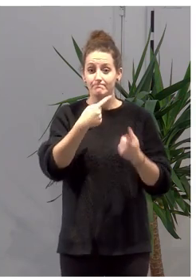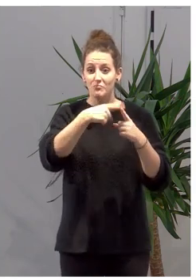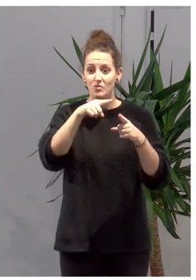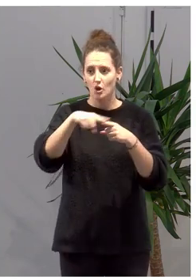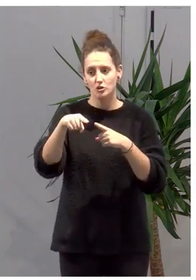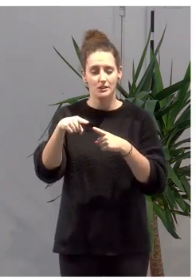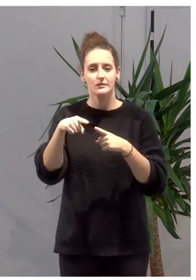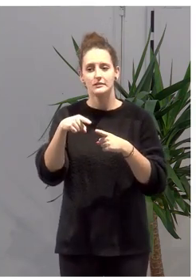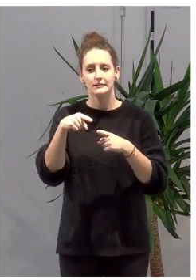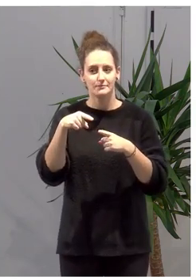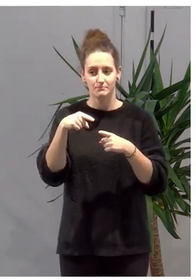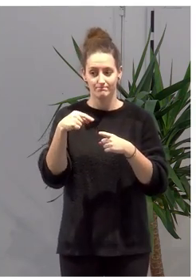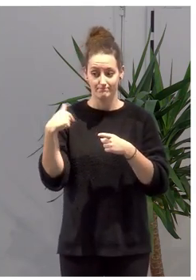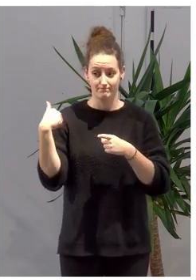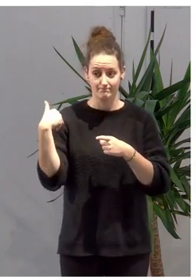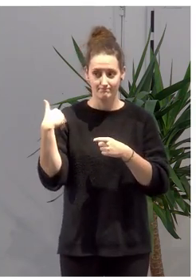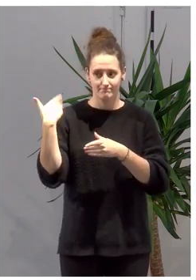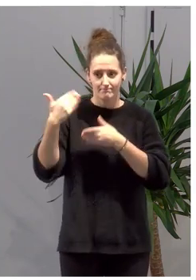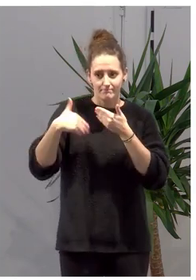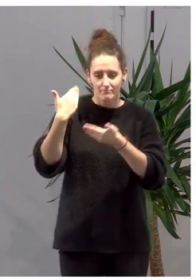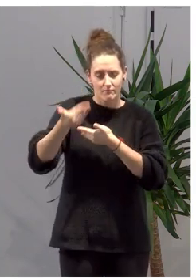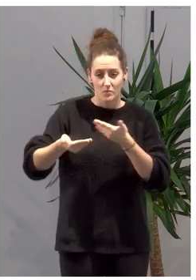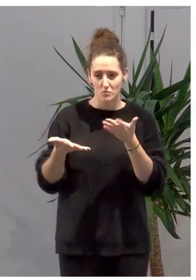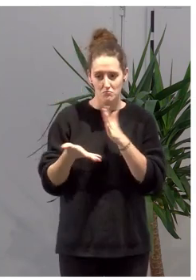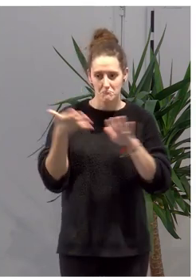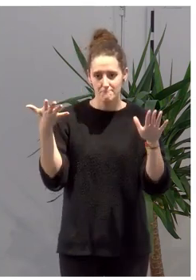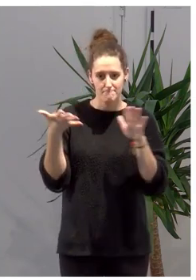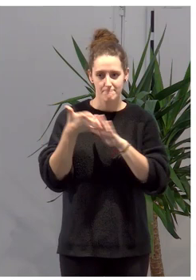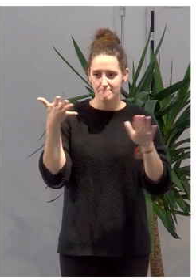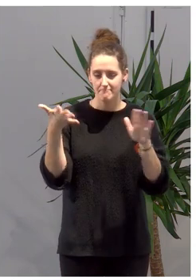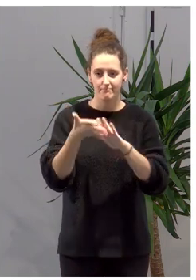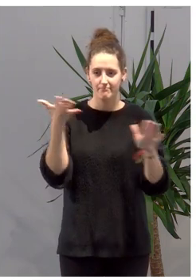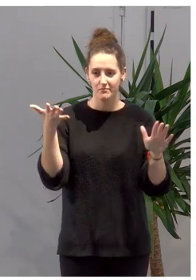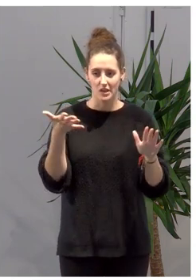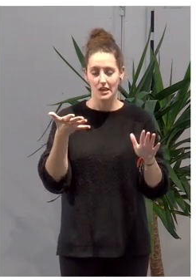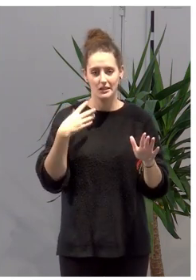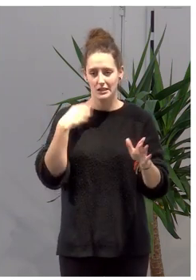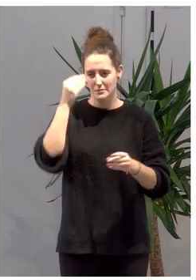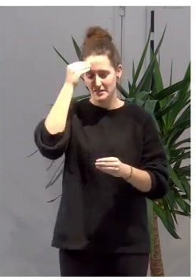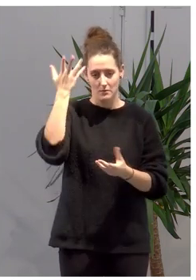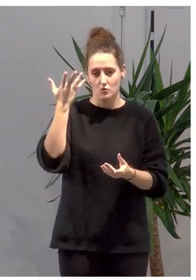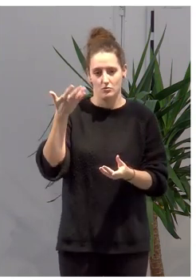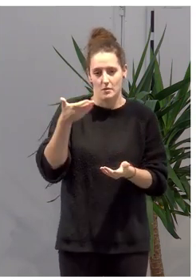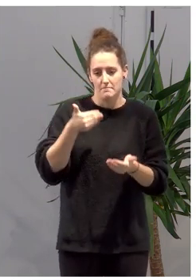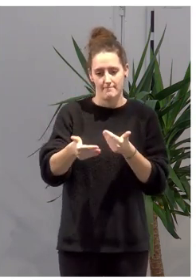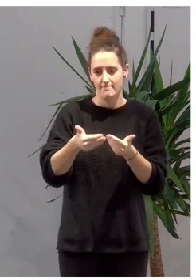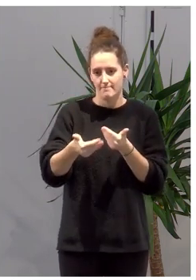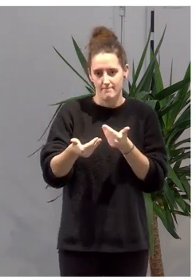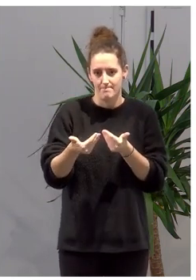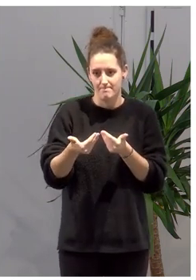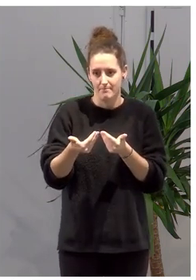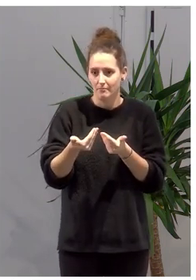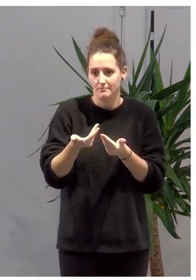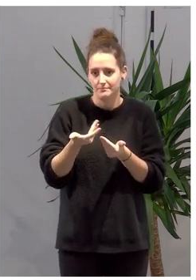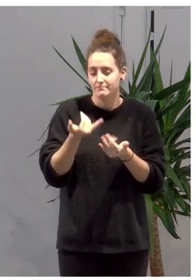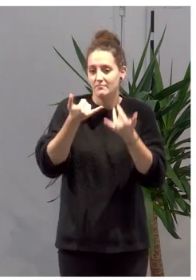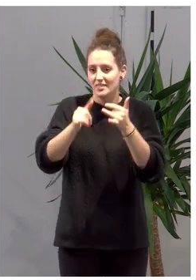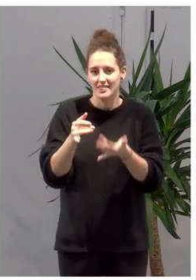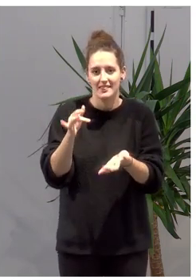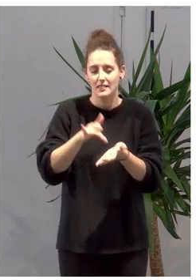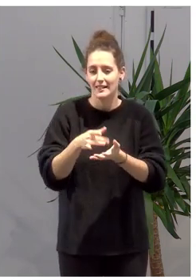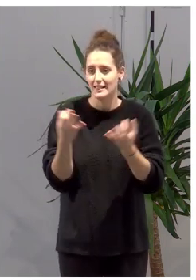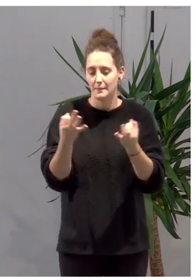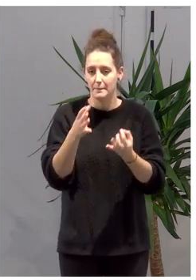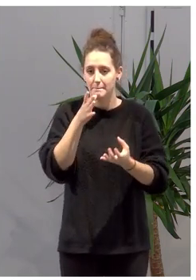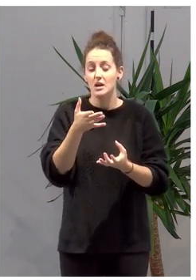sucediendo en estos días de manera rápida y hemos creído que ha sido conveniente hacerlo cuanto antes porque os vamos a explicar un